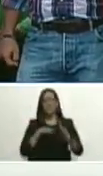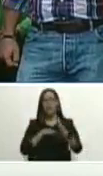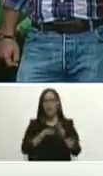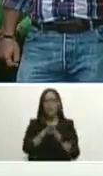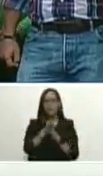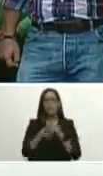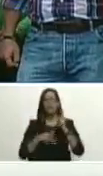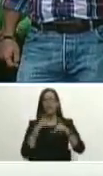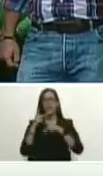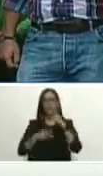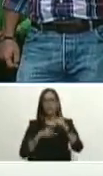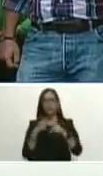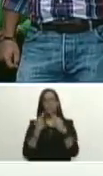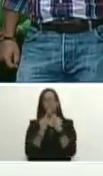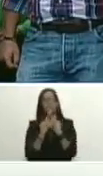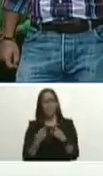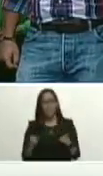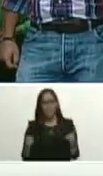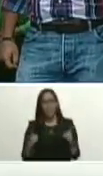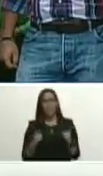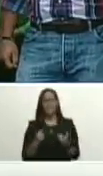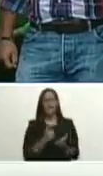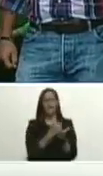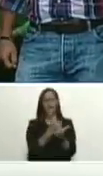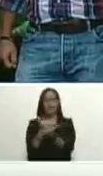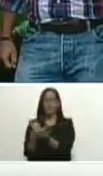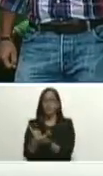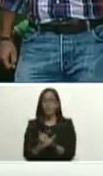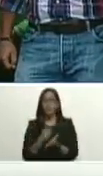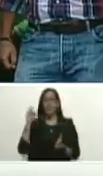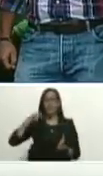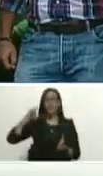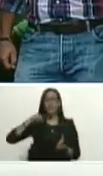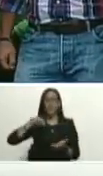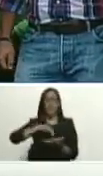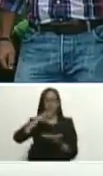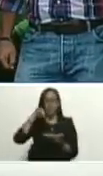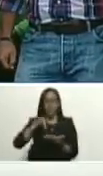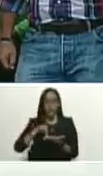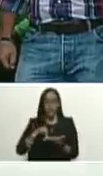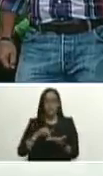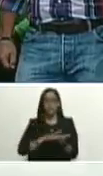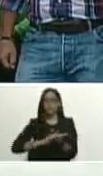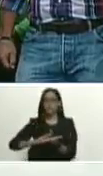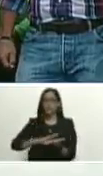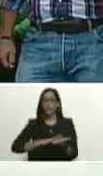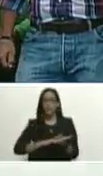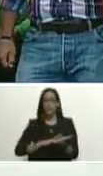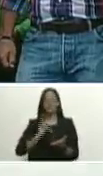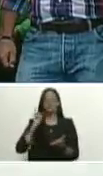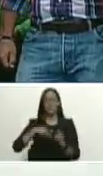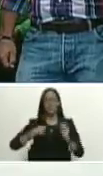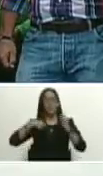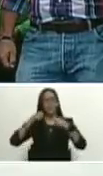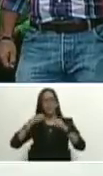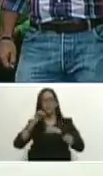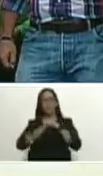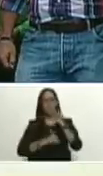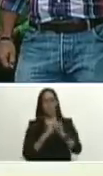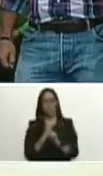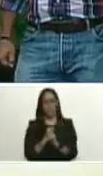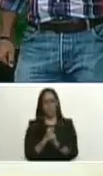productiva para satisfacer las necesidades nacionales y una gran vocación exportadora primer consenso